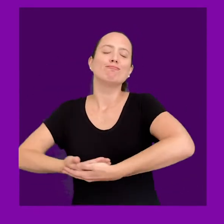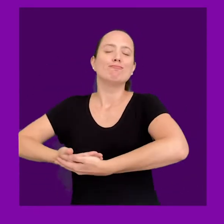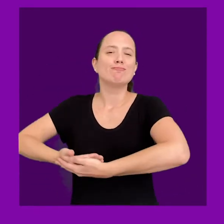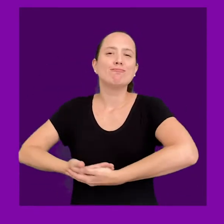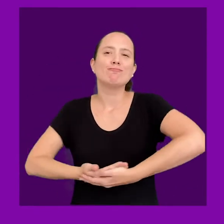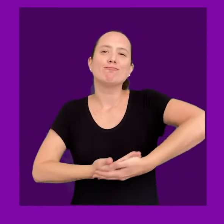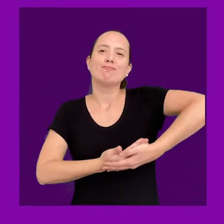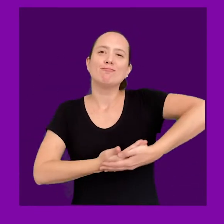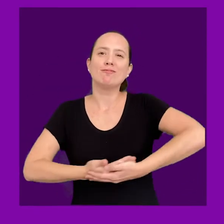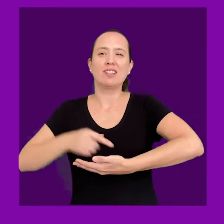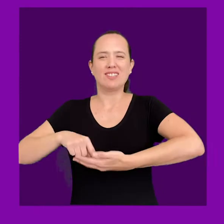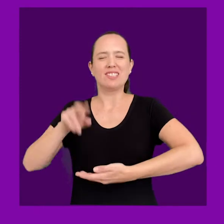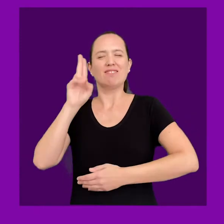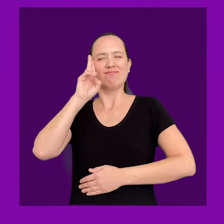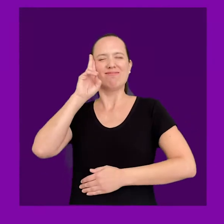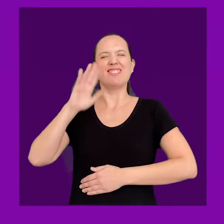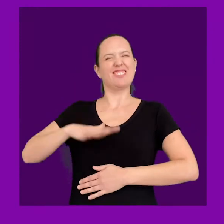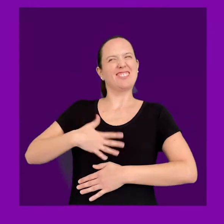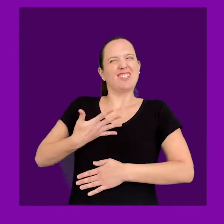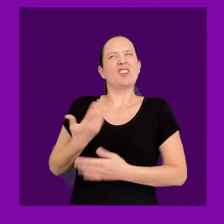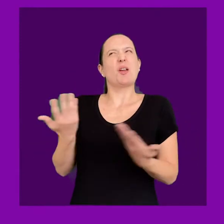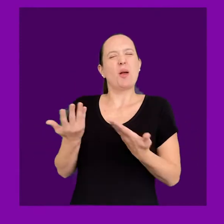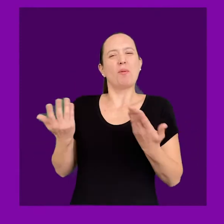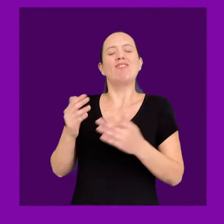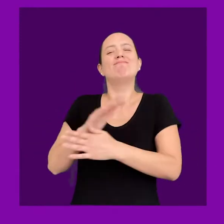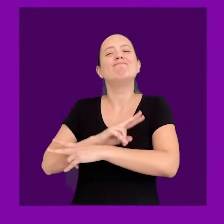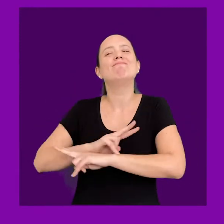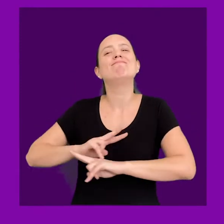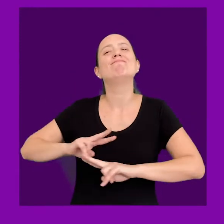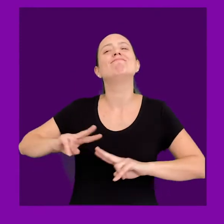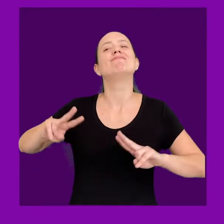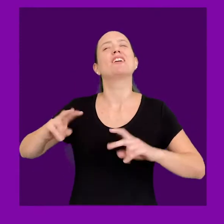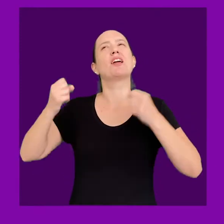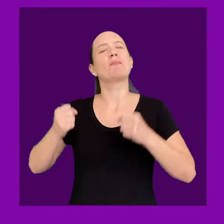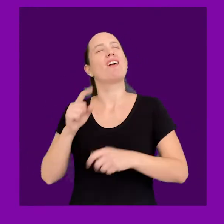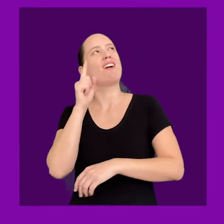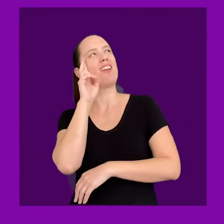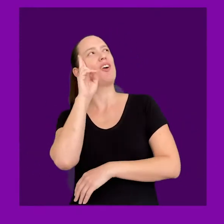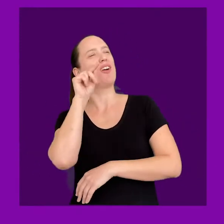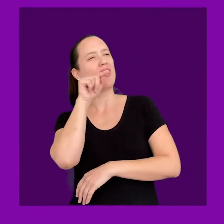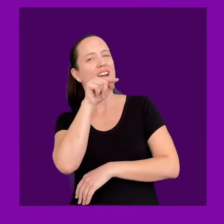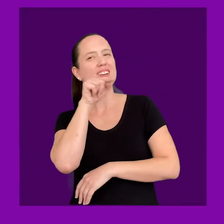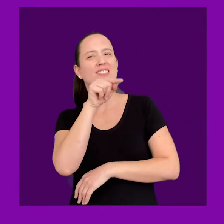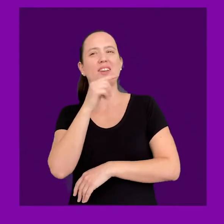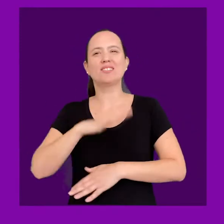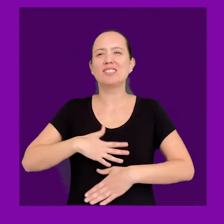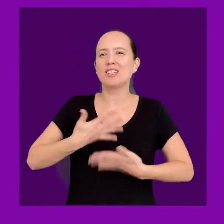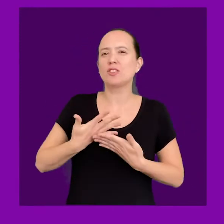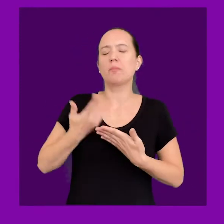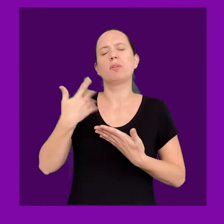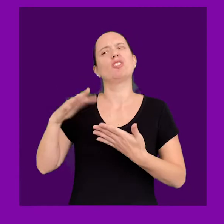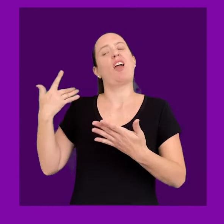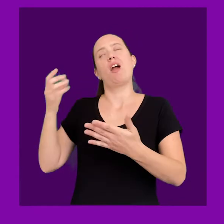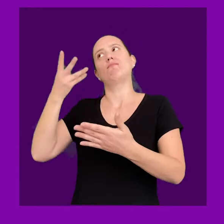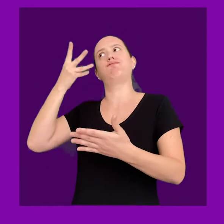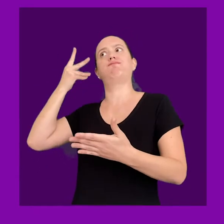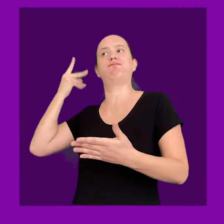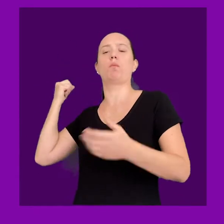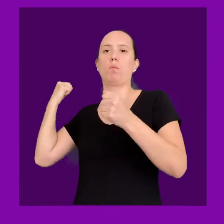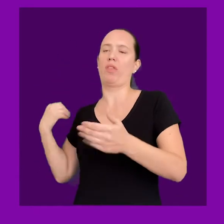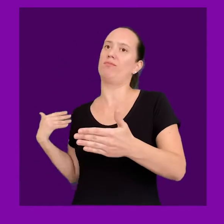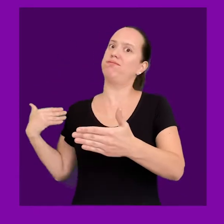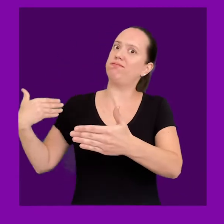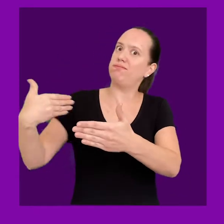y se siente contenida, pues existe una memoria sensorial en el cuerpo que es capaz de evocar esa sensación, aunque haya